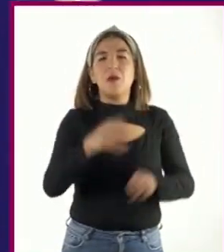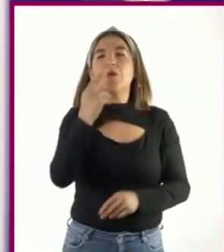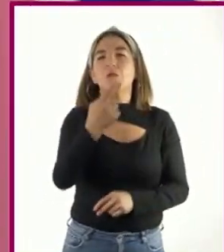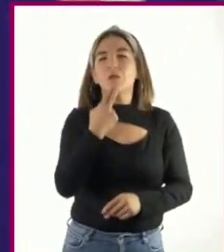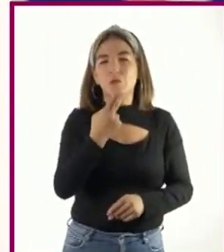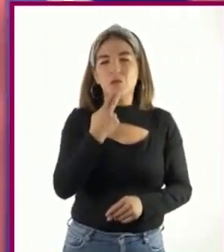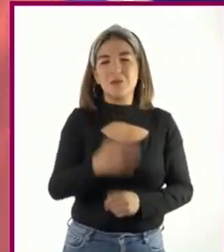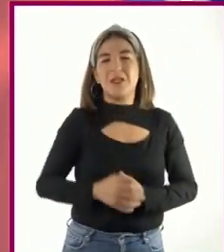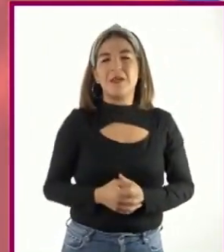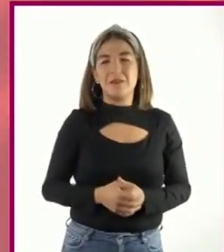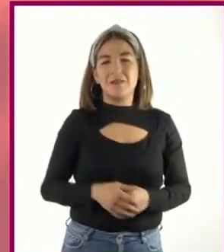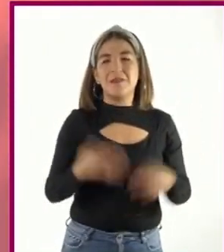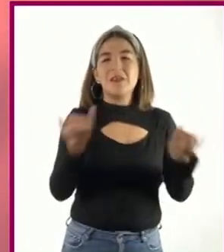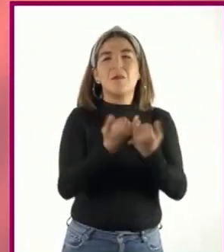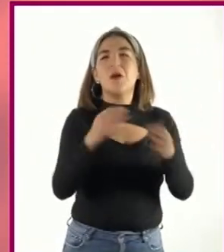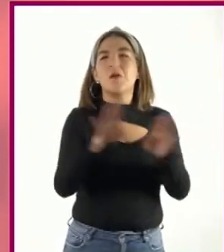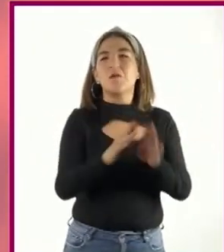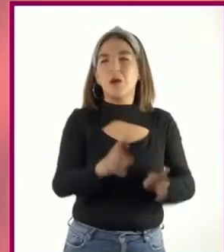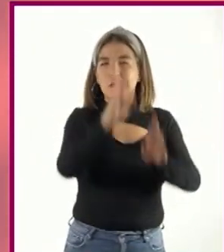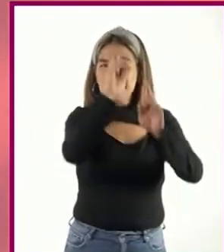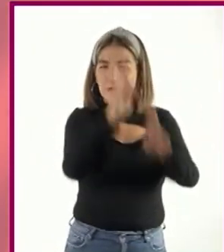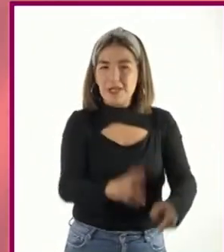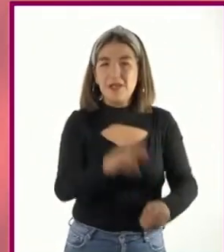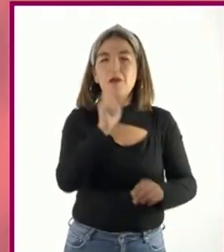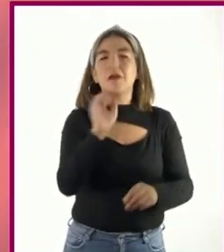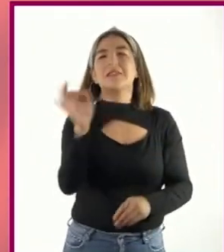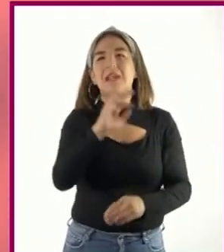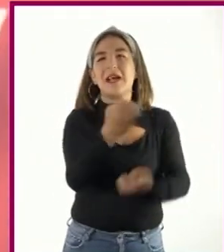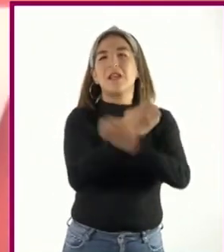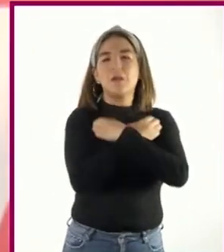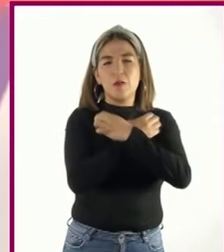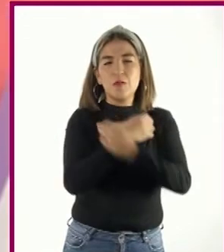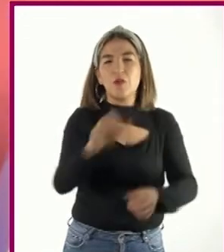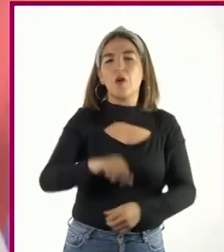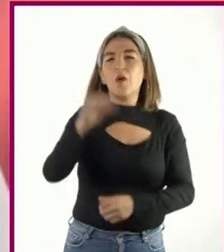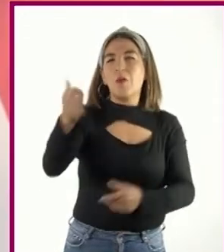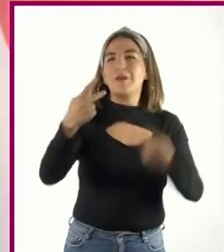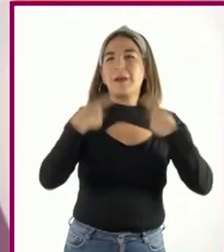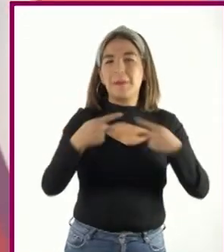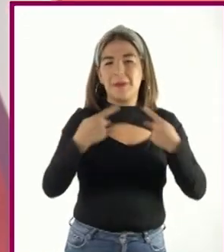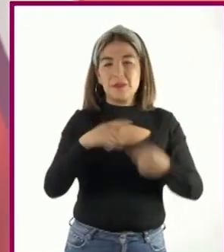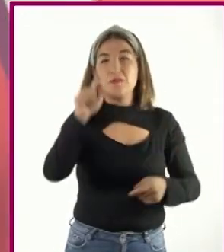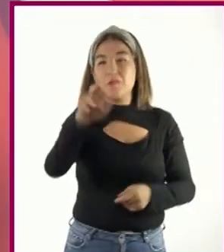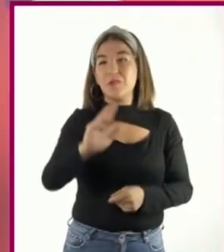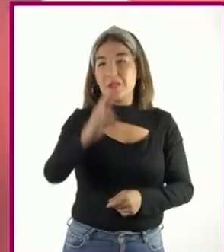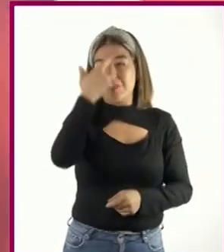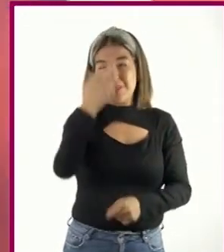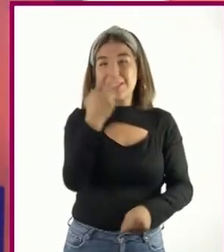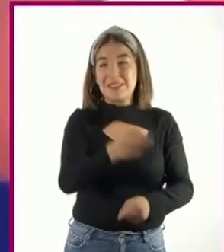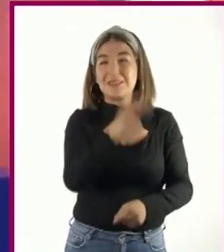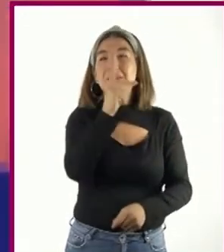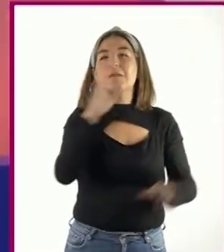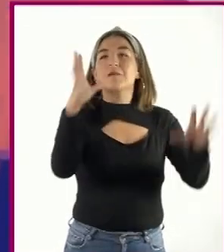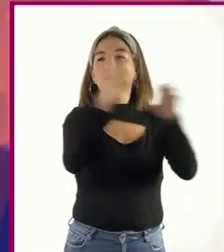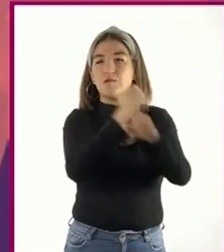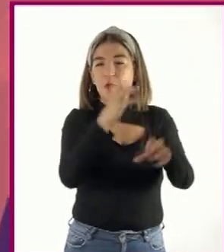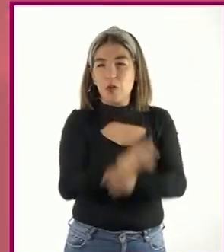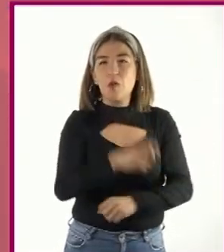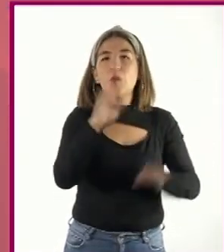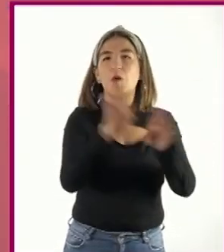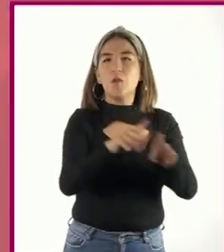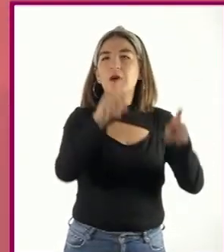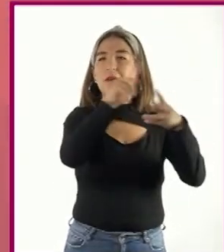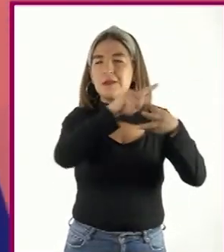usan como muestra de respeto o educación hacia otra persona. Recuerden esta definición y podrán